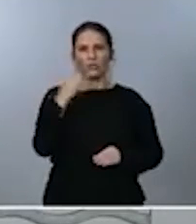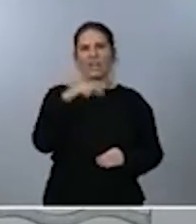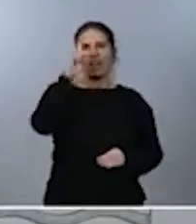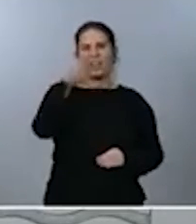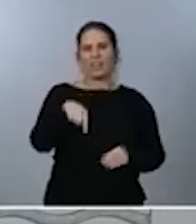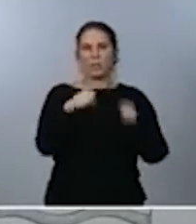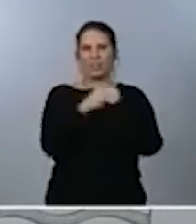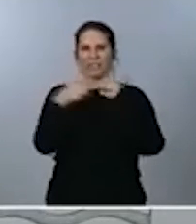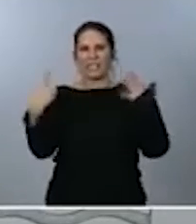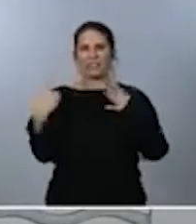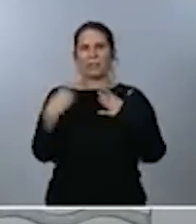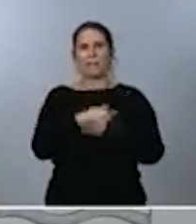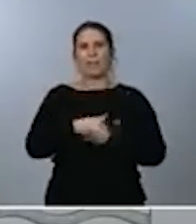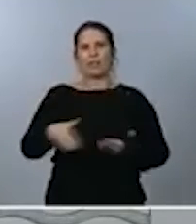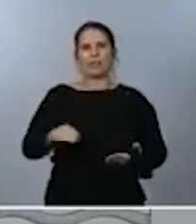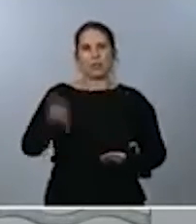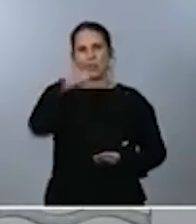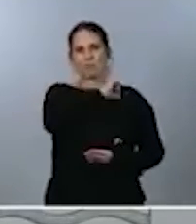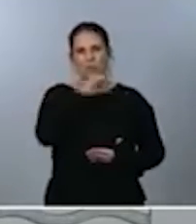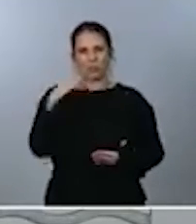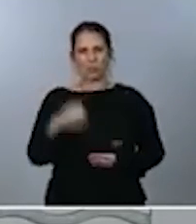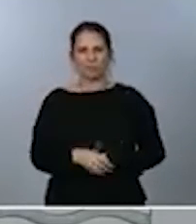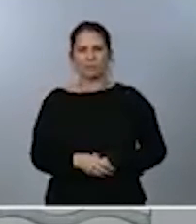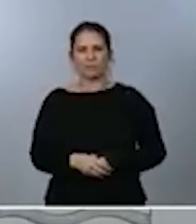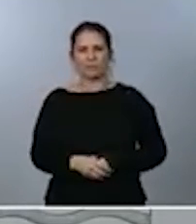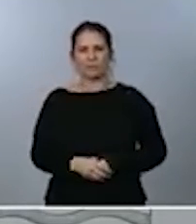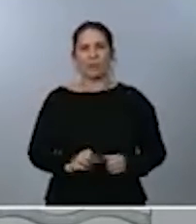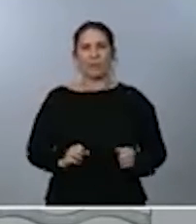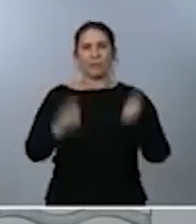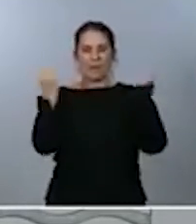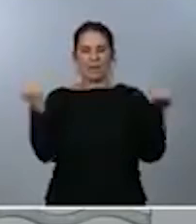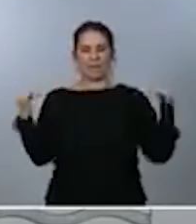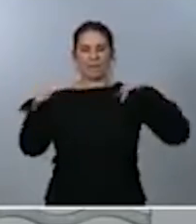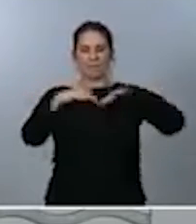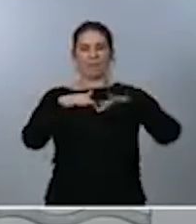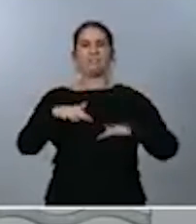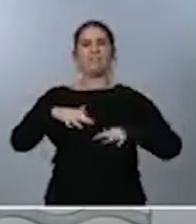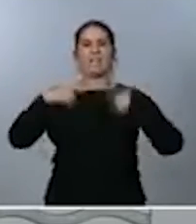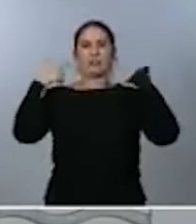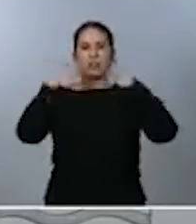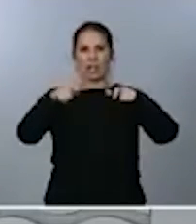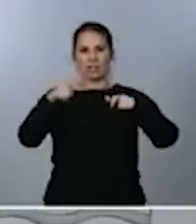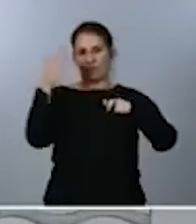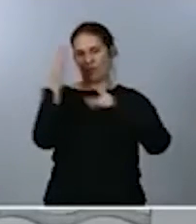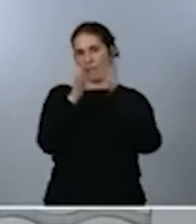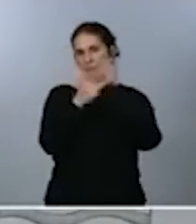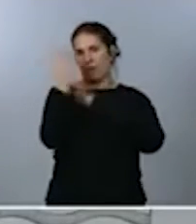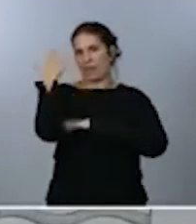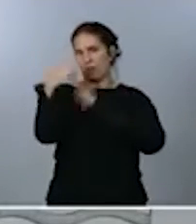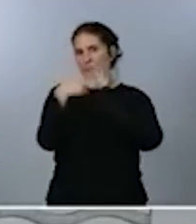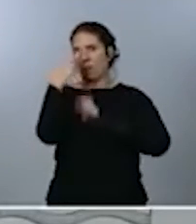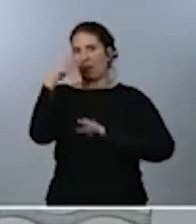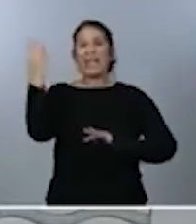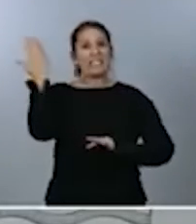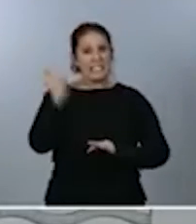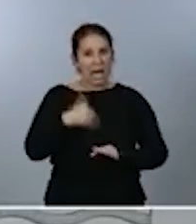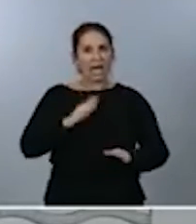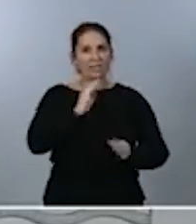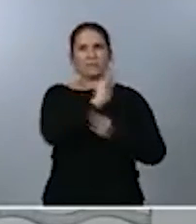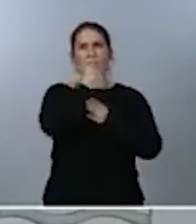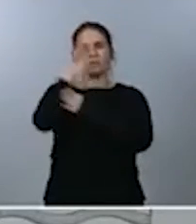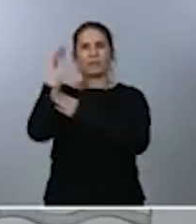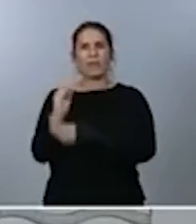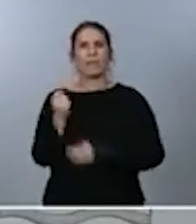millones. En la primera conferencia sectorial, quiero recordarles, de abril del 20, se distribuyeron ya algo más de 1.000 millones de euros.